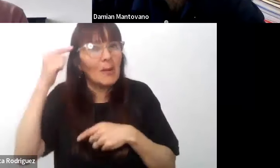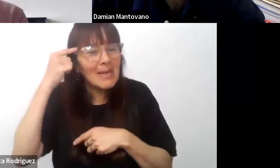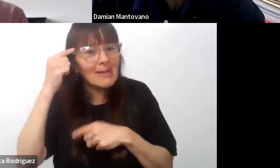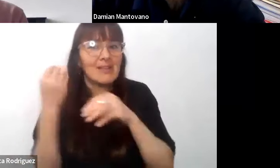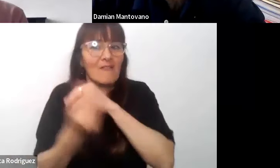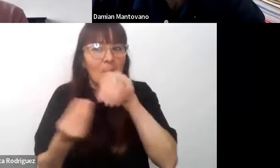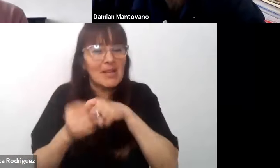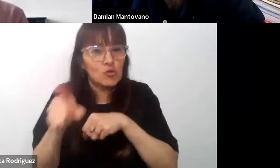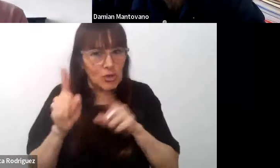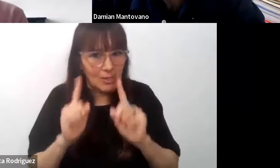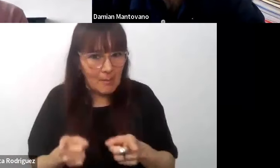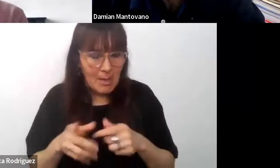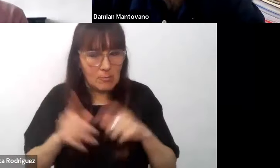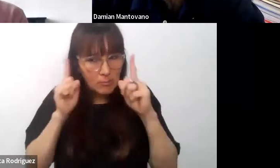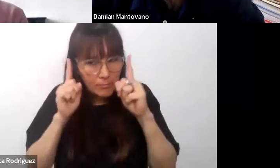creo que el camino